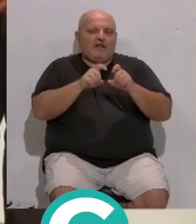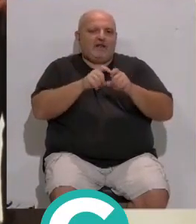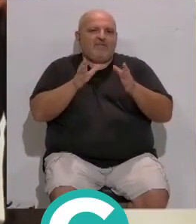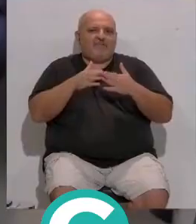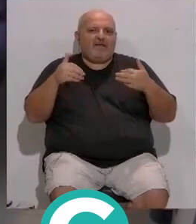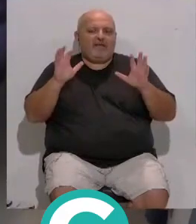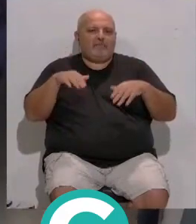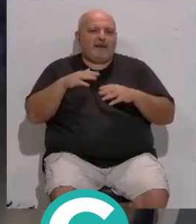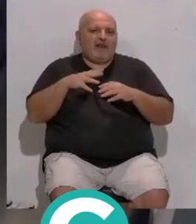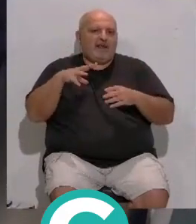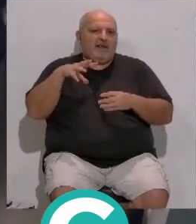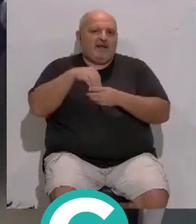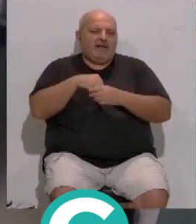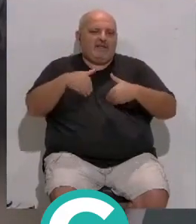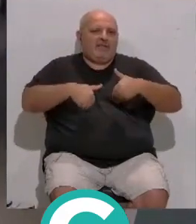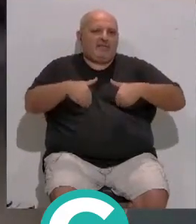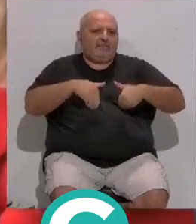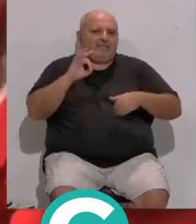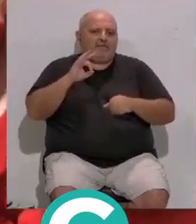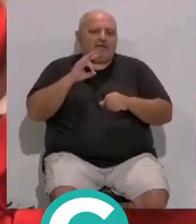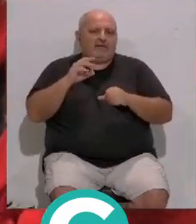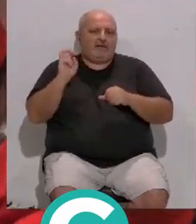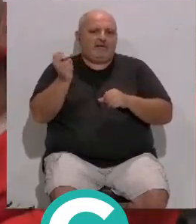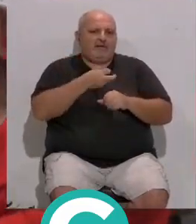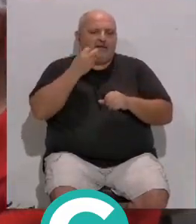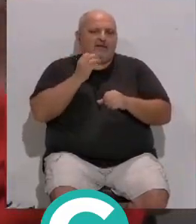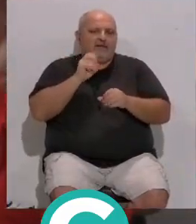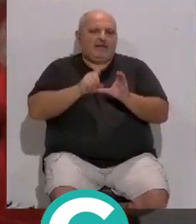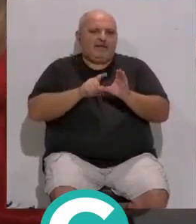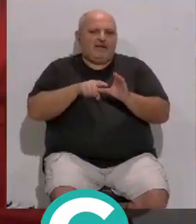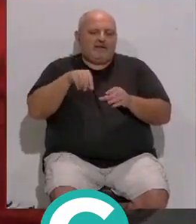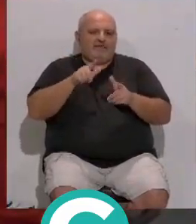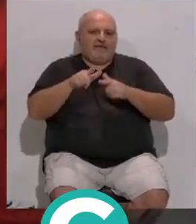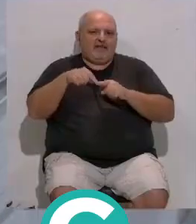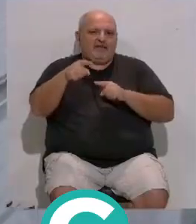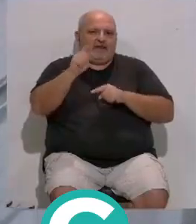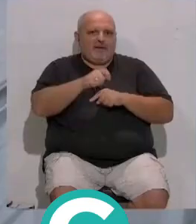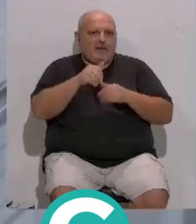Bahía... ...para hacer llegar las demandas... ...a las autoridades que participaban... ...en este viaje.